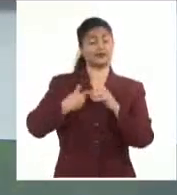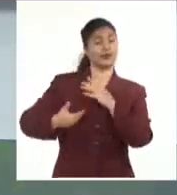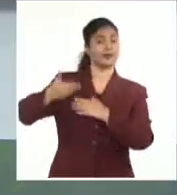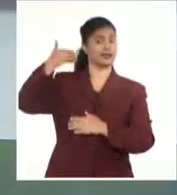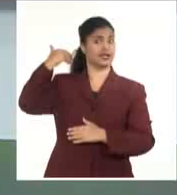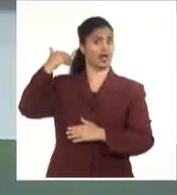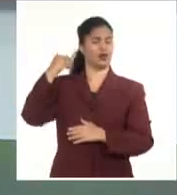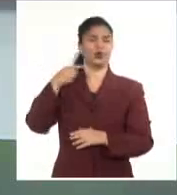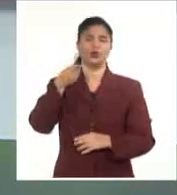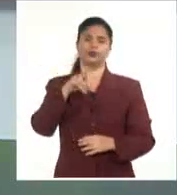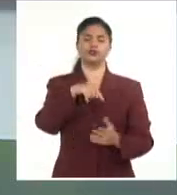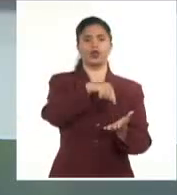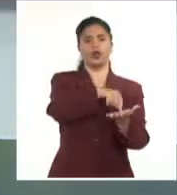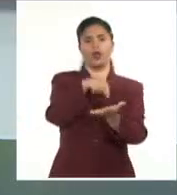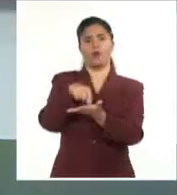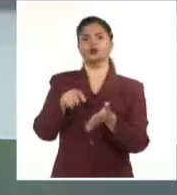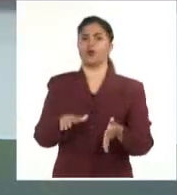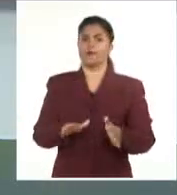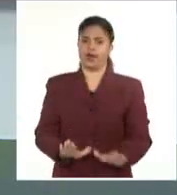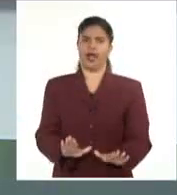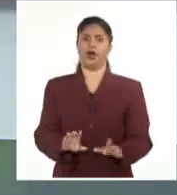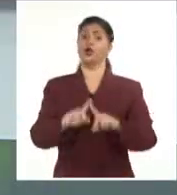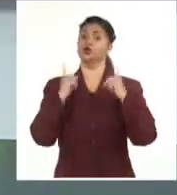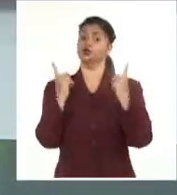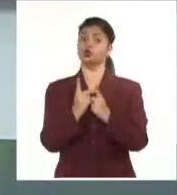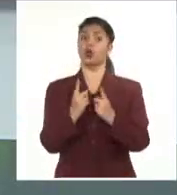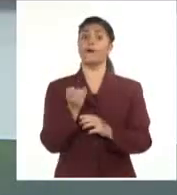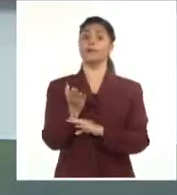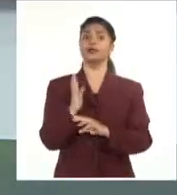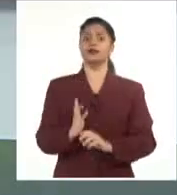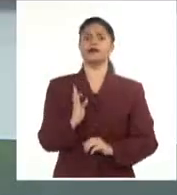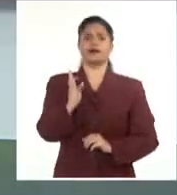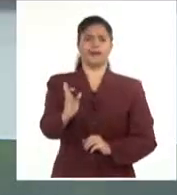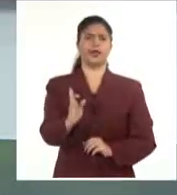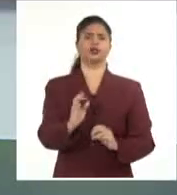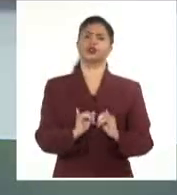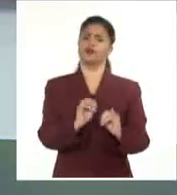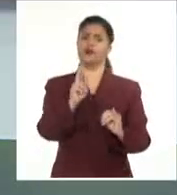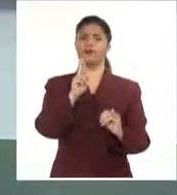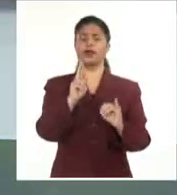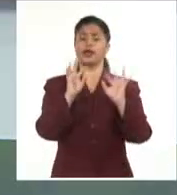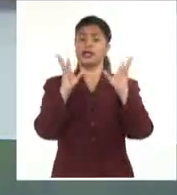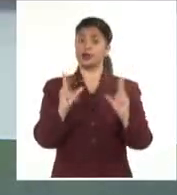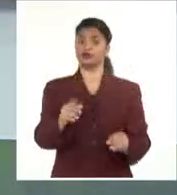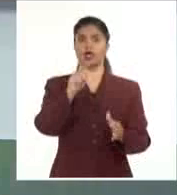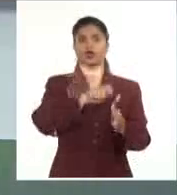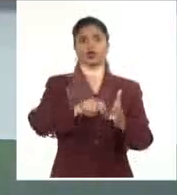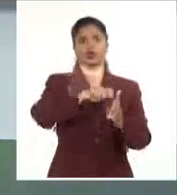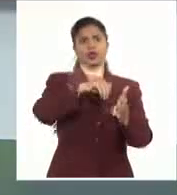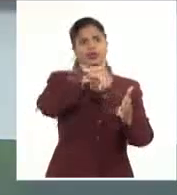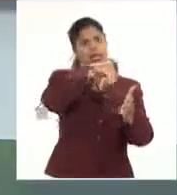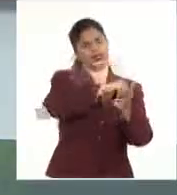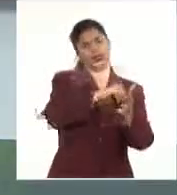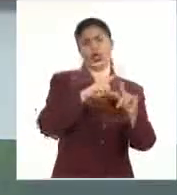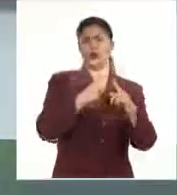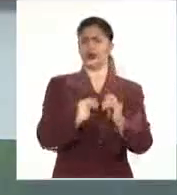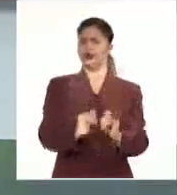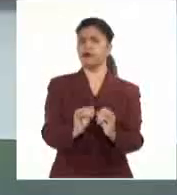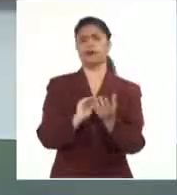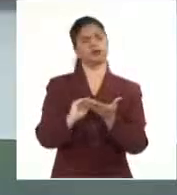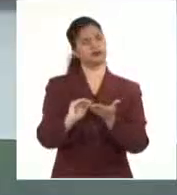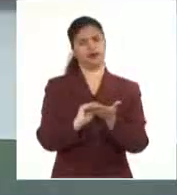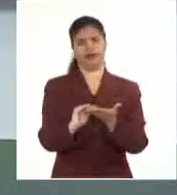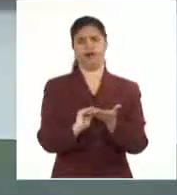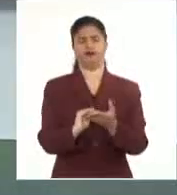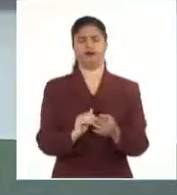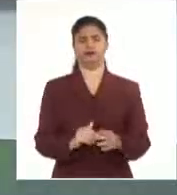19 puntos del país en exigencia de respeto a los resultados de las pasadas elecciones generales ante las maniobras del Ministerio Público.